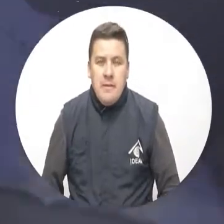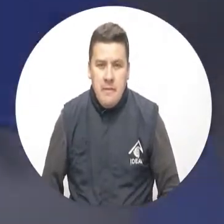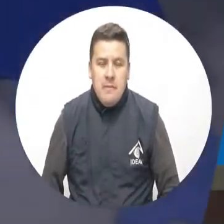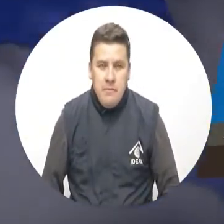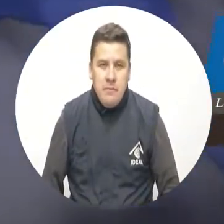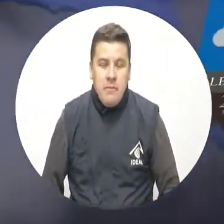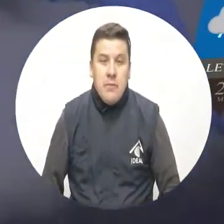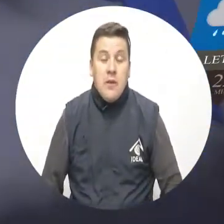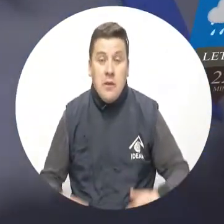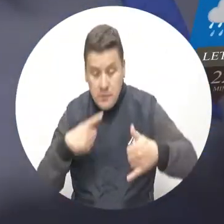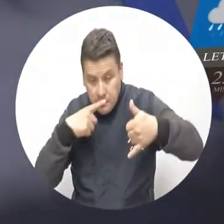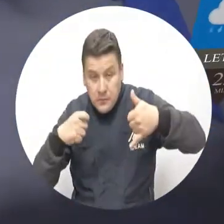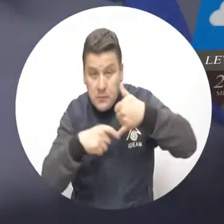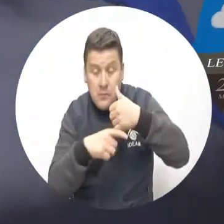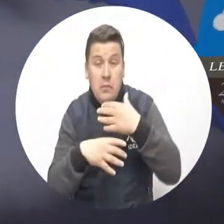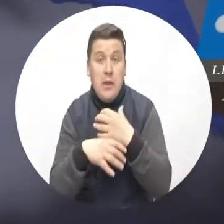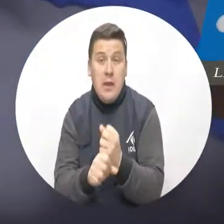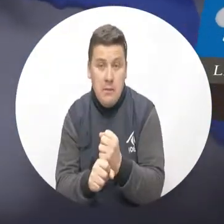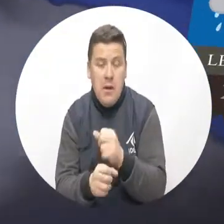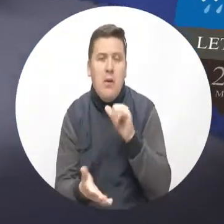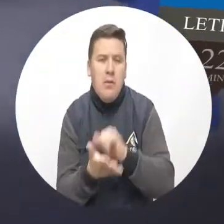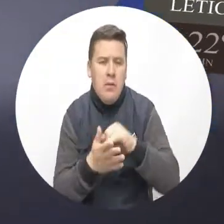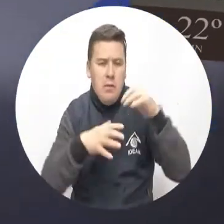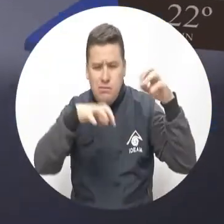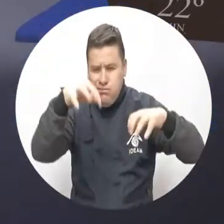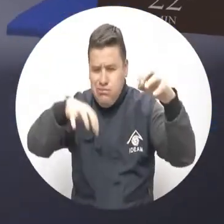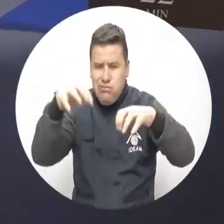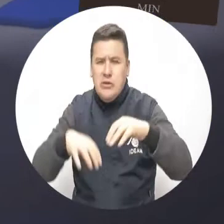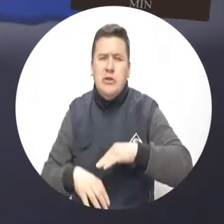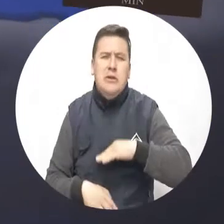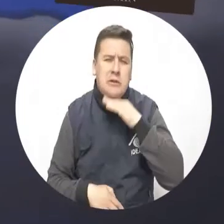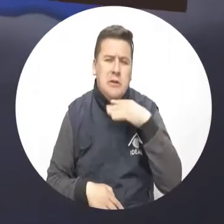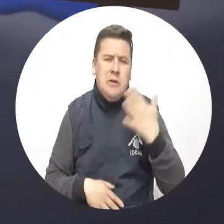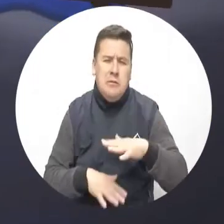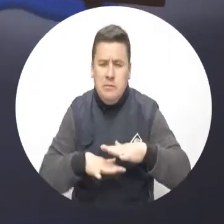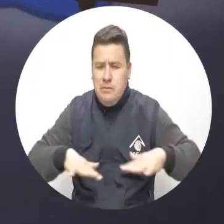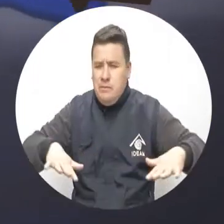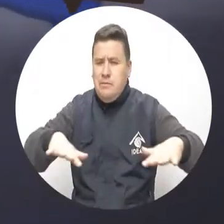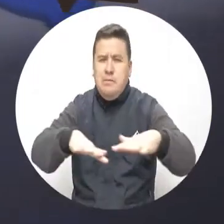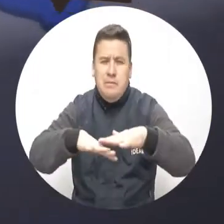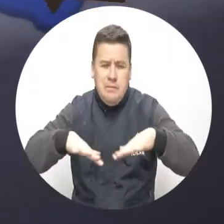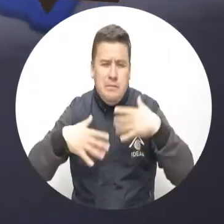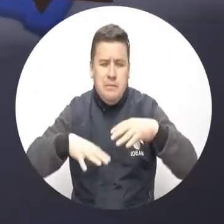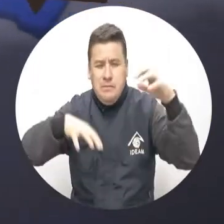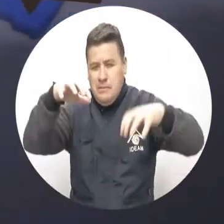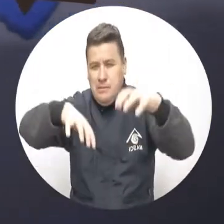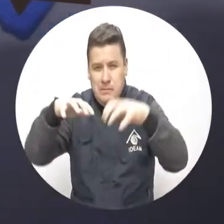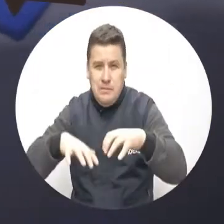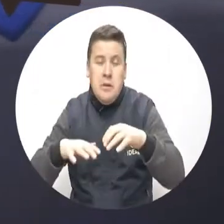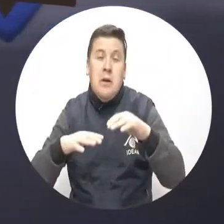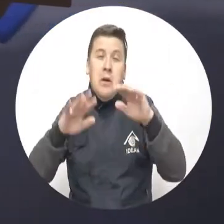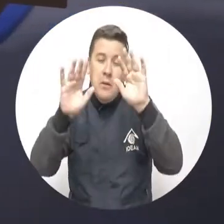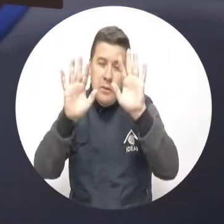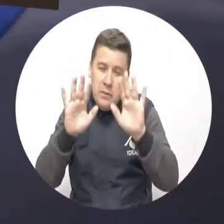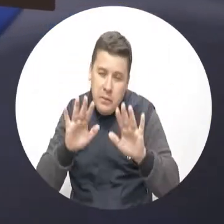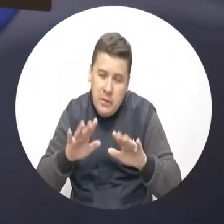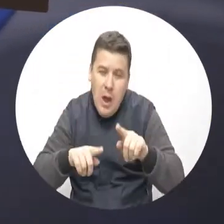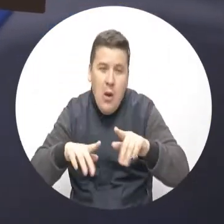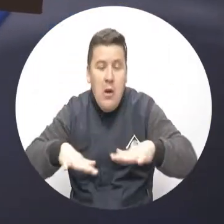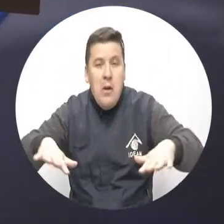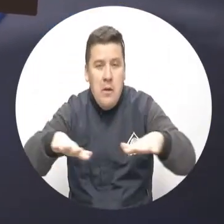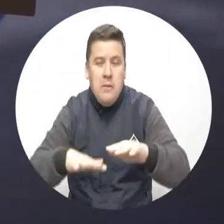el trapecio amazónico y Baupé seguirán recibiendo agua en cantidades variables en el resto de la zona disminuirán las